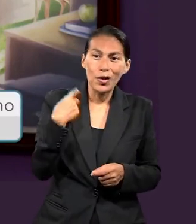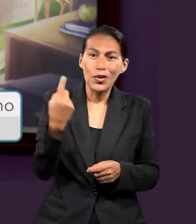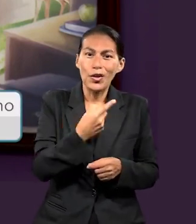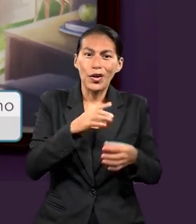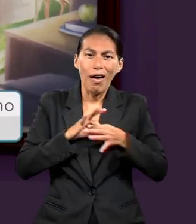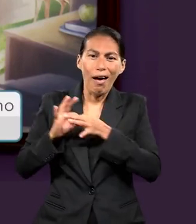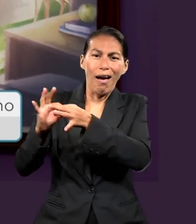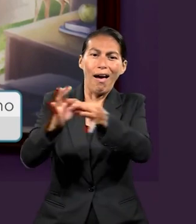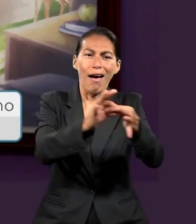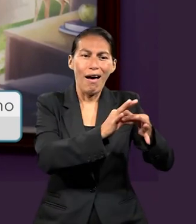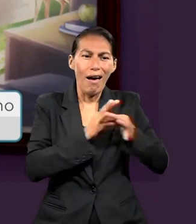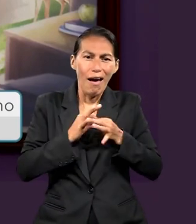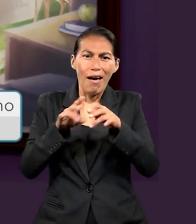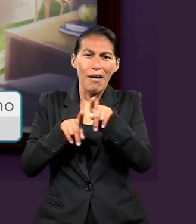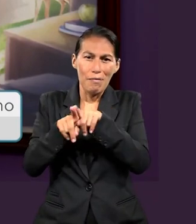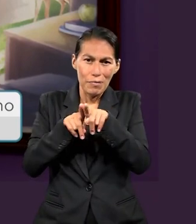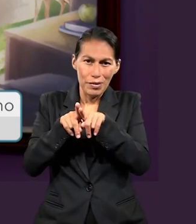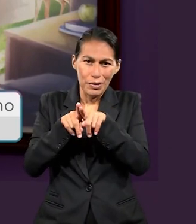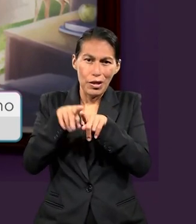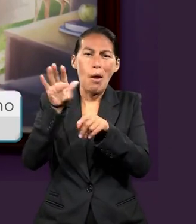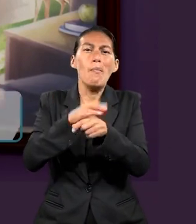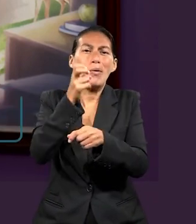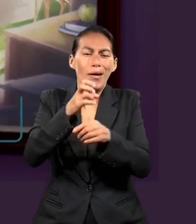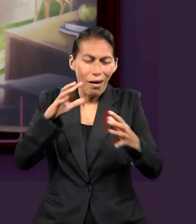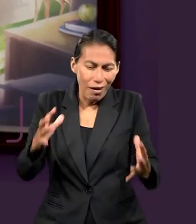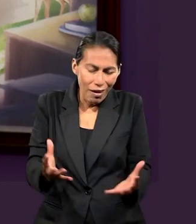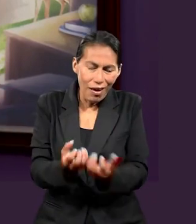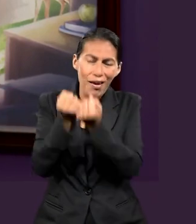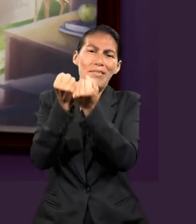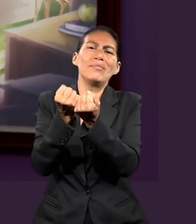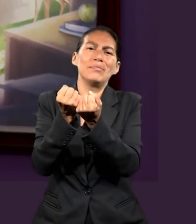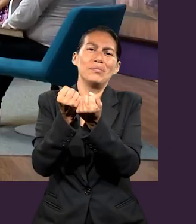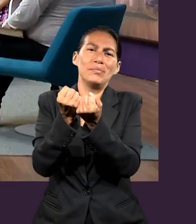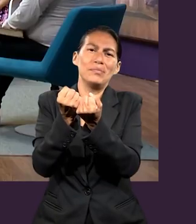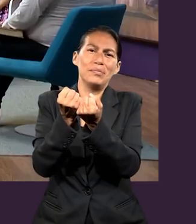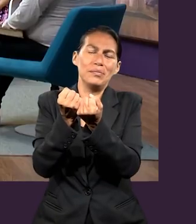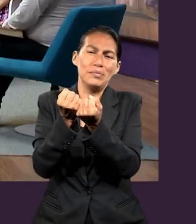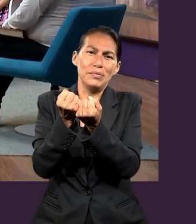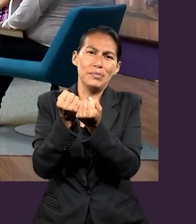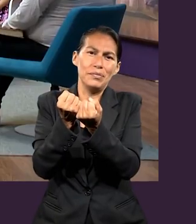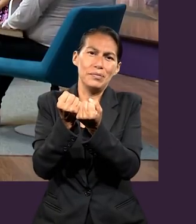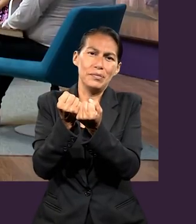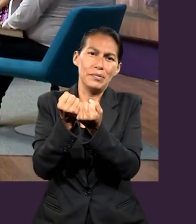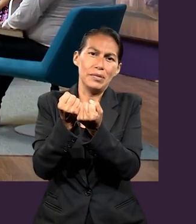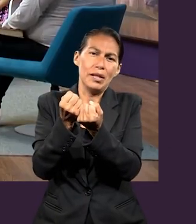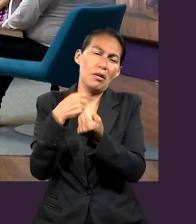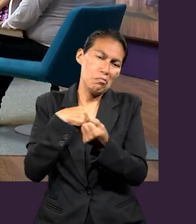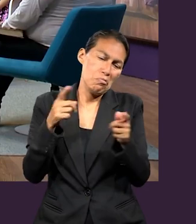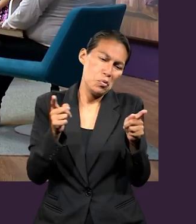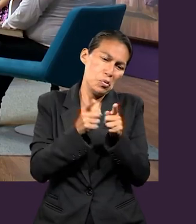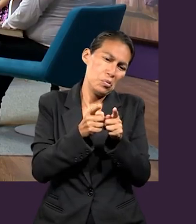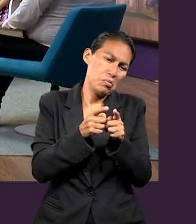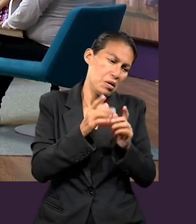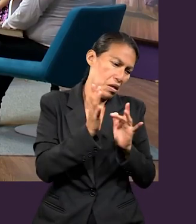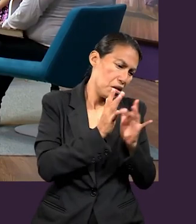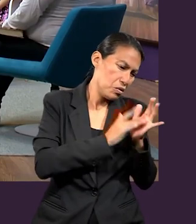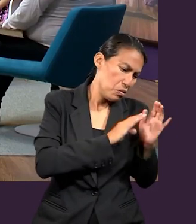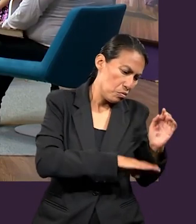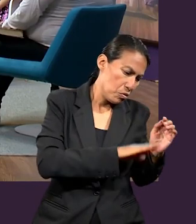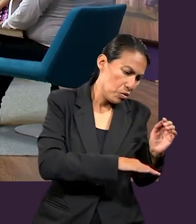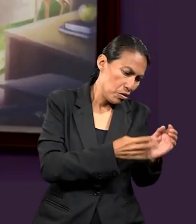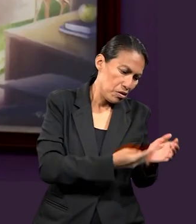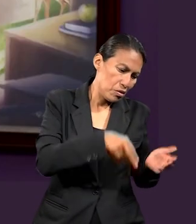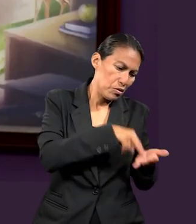somos uno mismo y por ende llegamos a ser salvos. Entonces, yo ahí resumí la idea